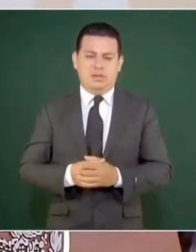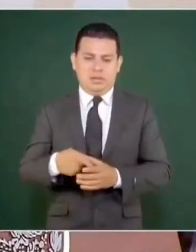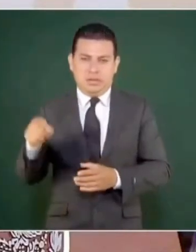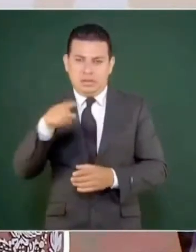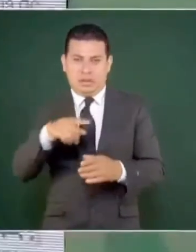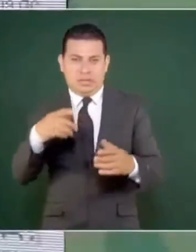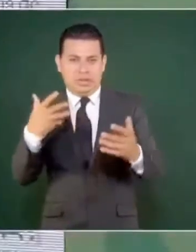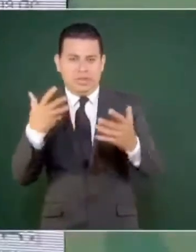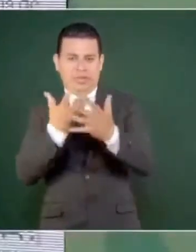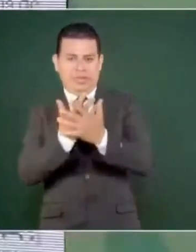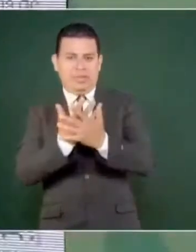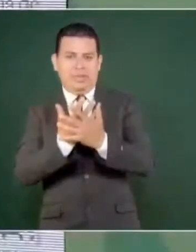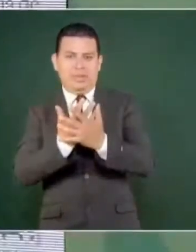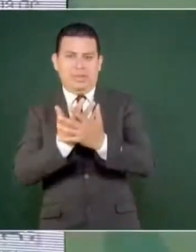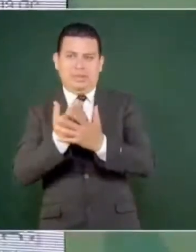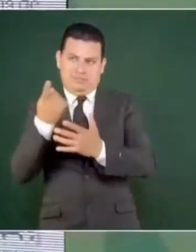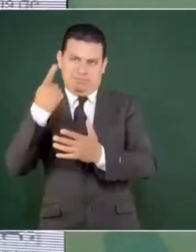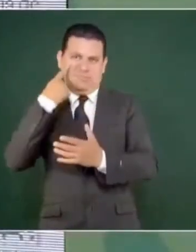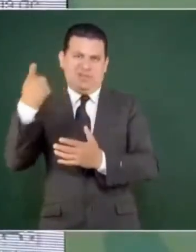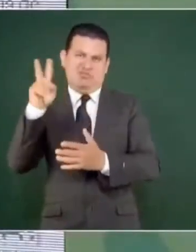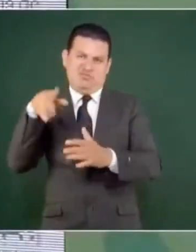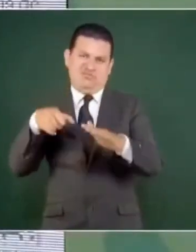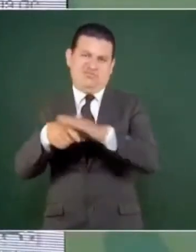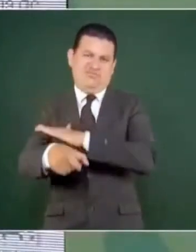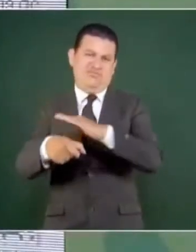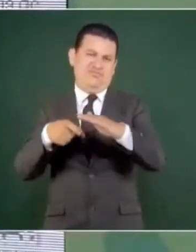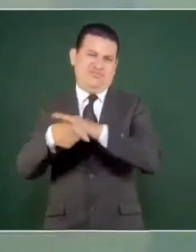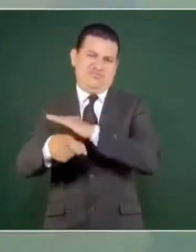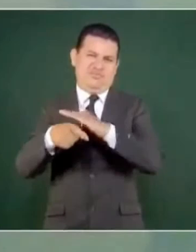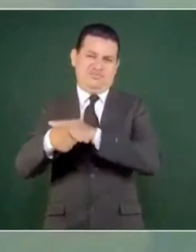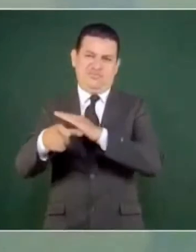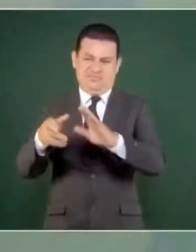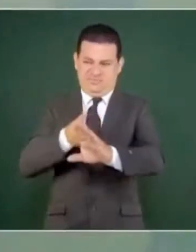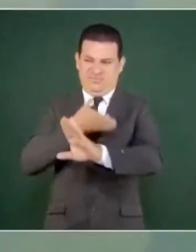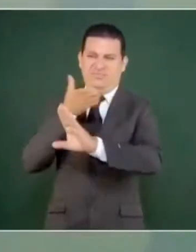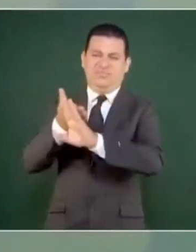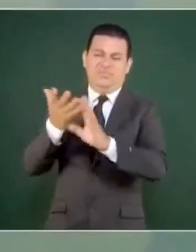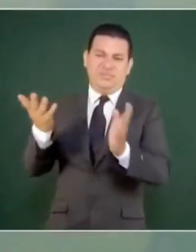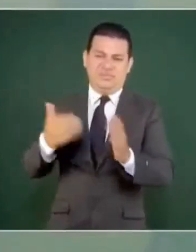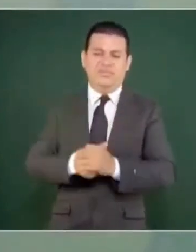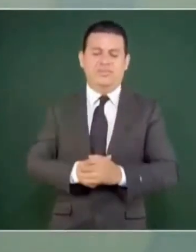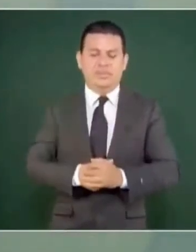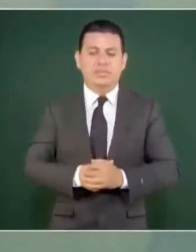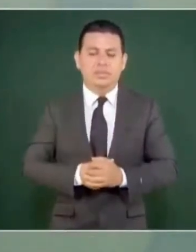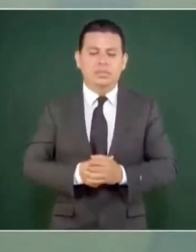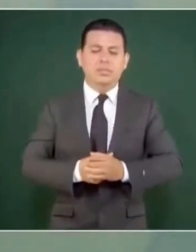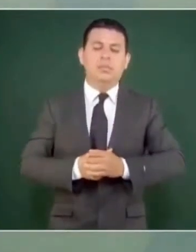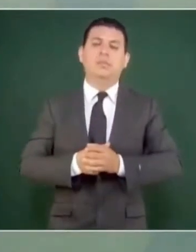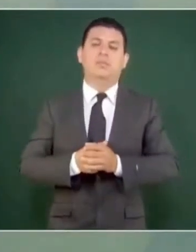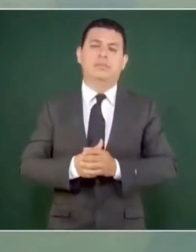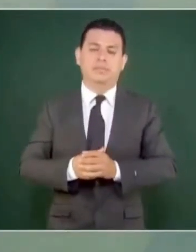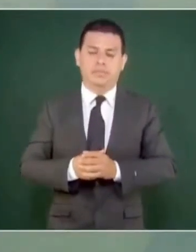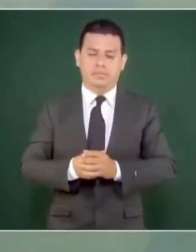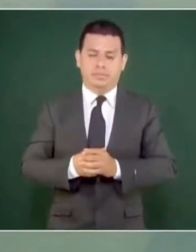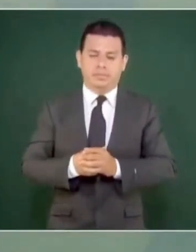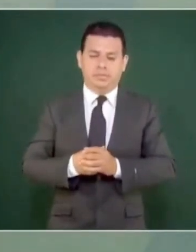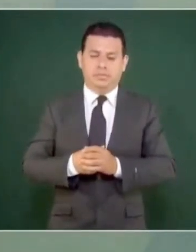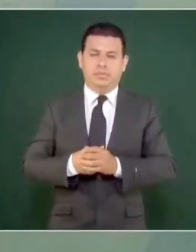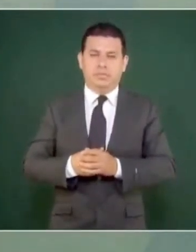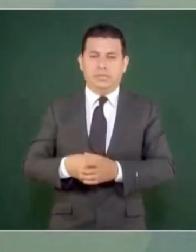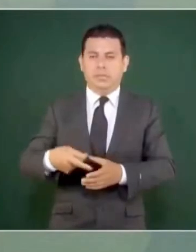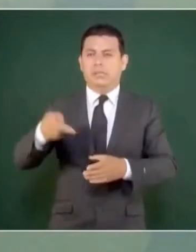nada más quietos, las archivaron.